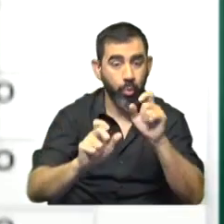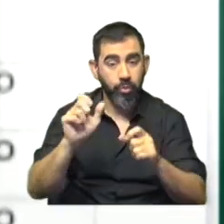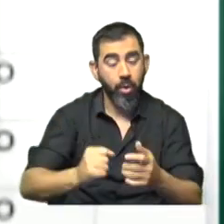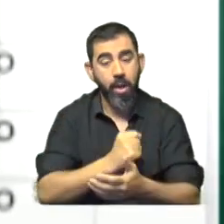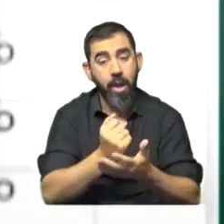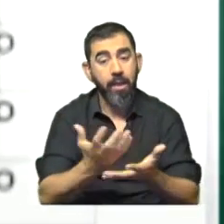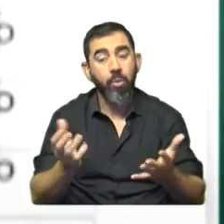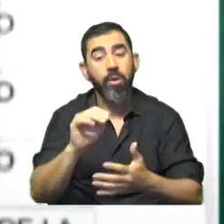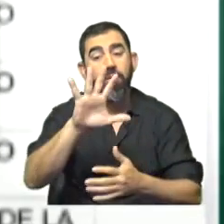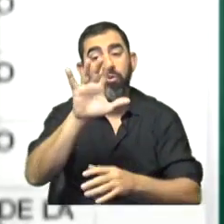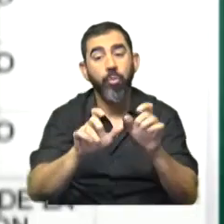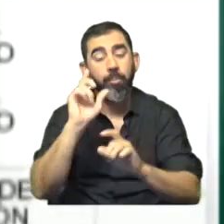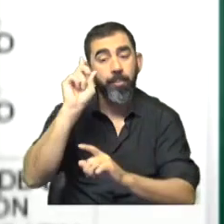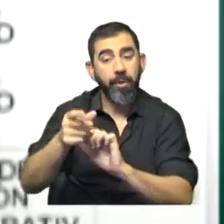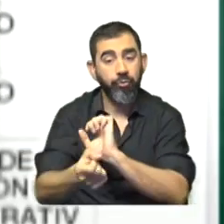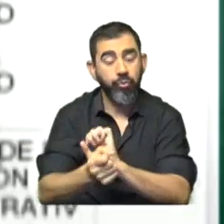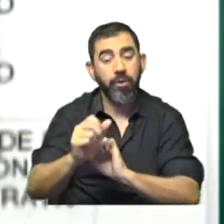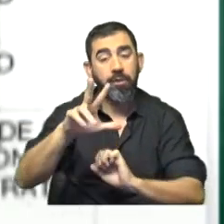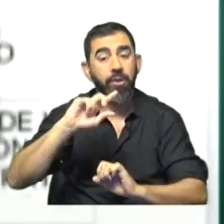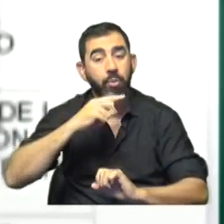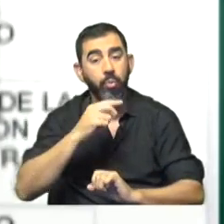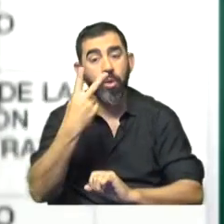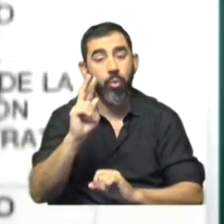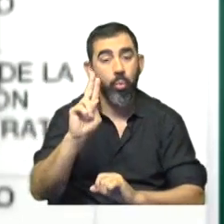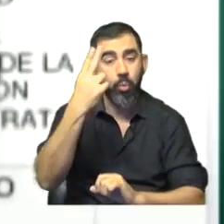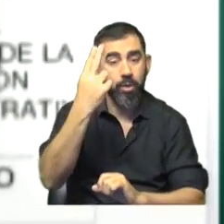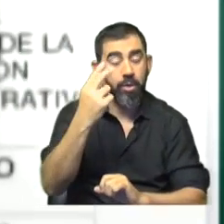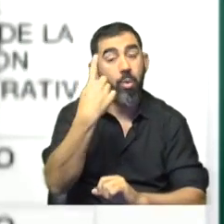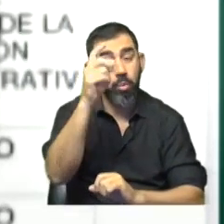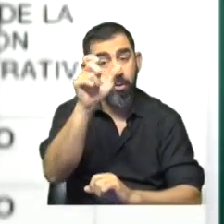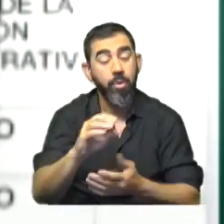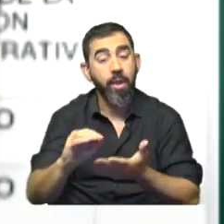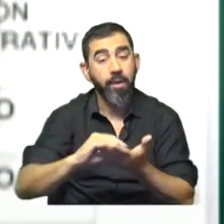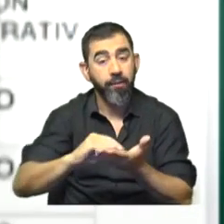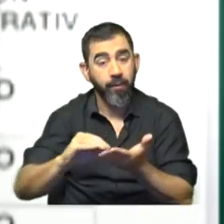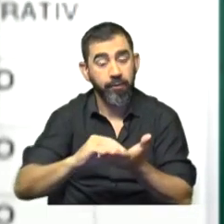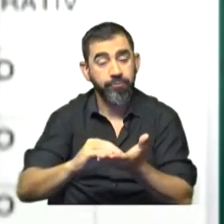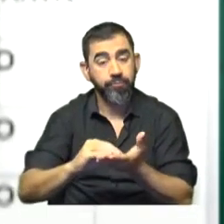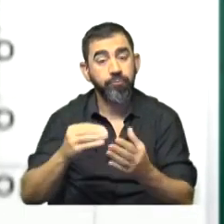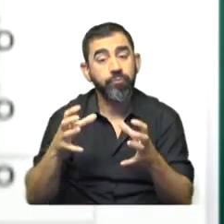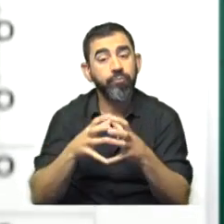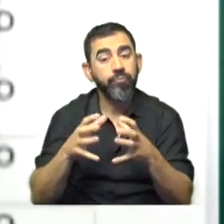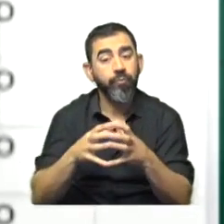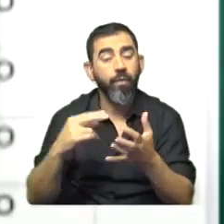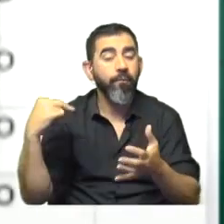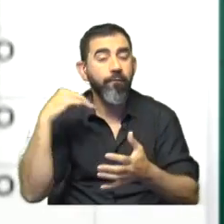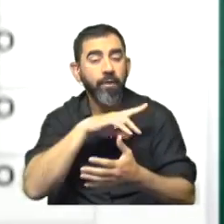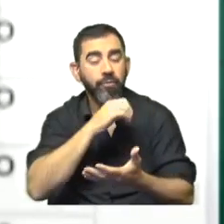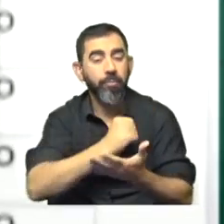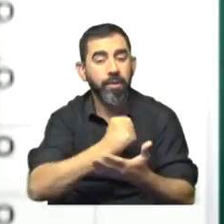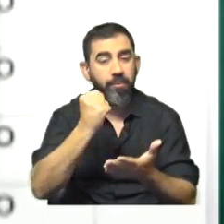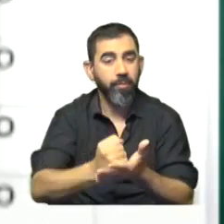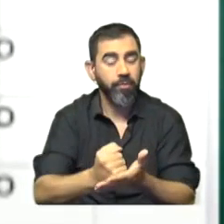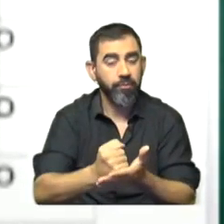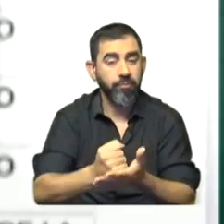momento hay cinco personas formalizadas, tres rusas, dos uruguayas, una de ellas escribano. La organización se encargaba de falsificar pasaportes